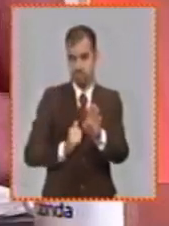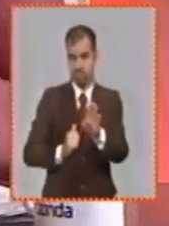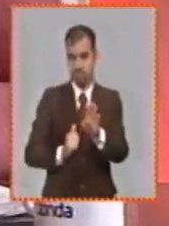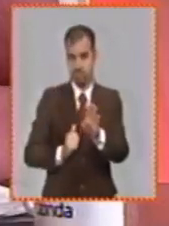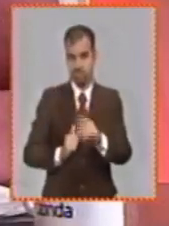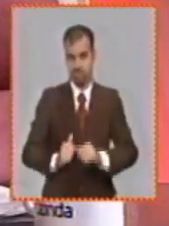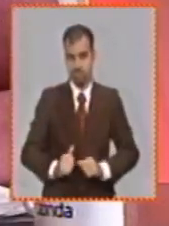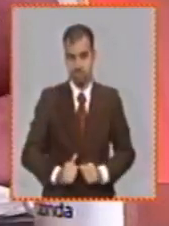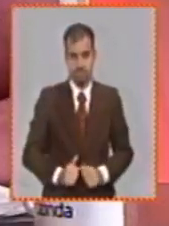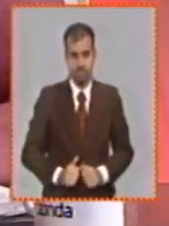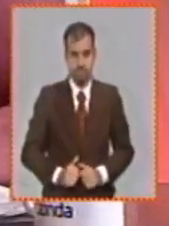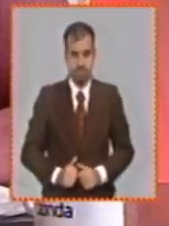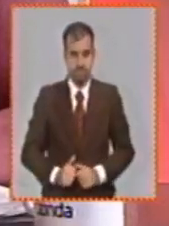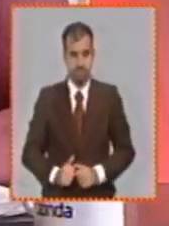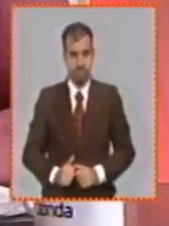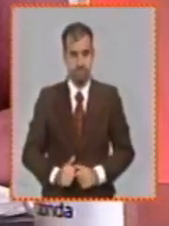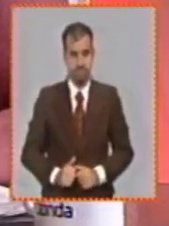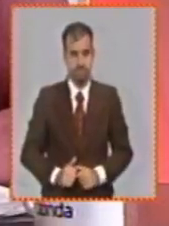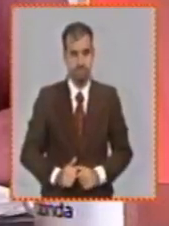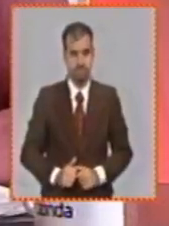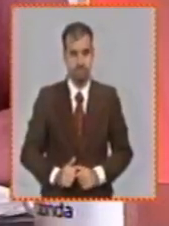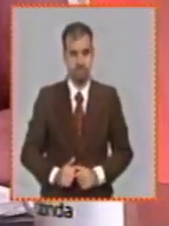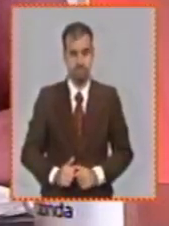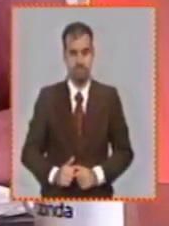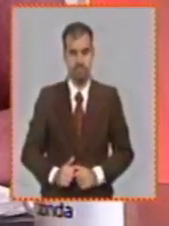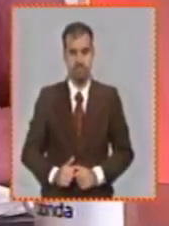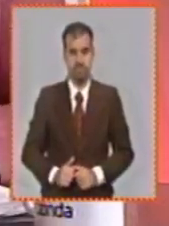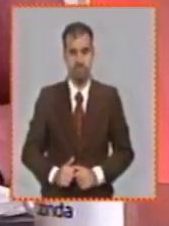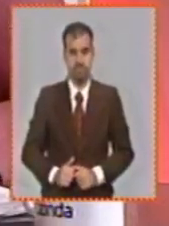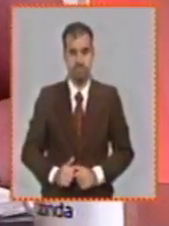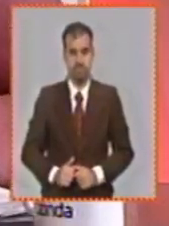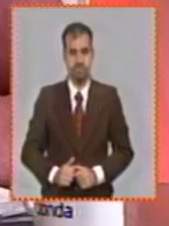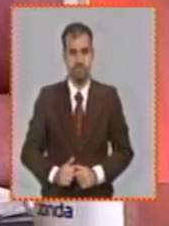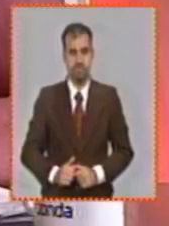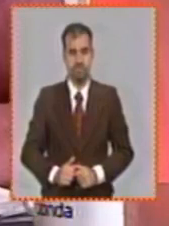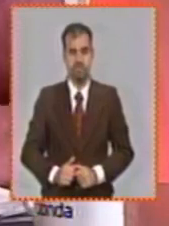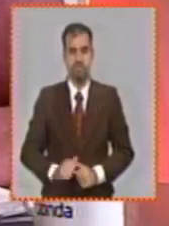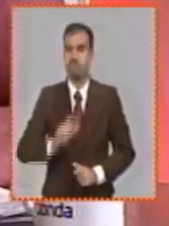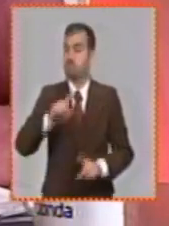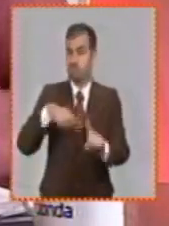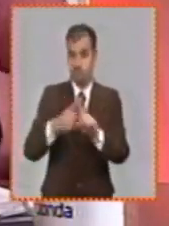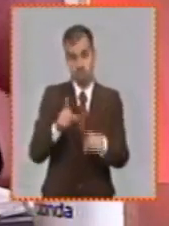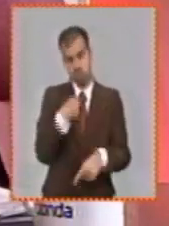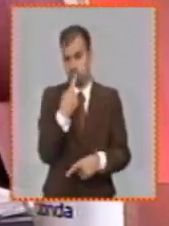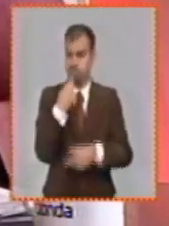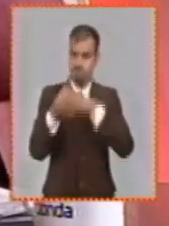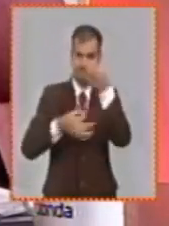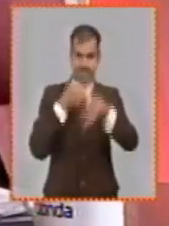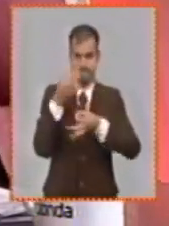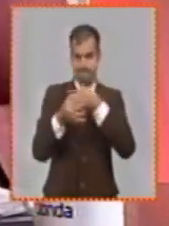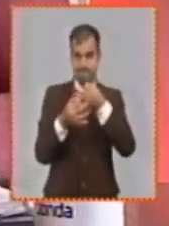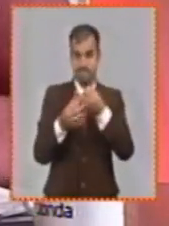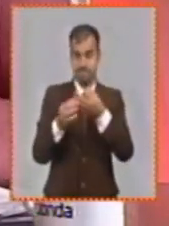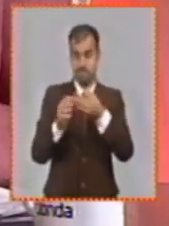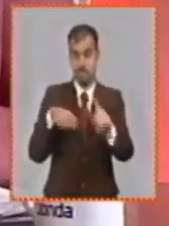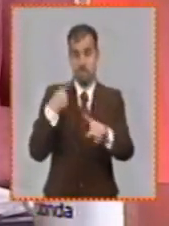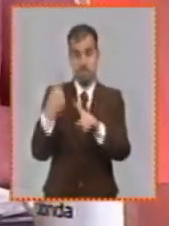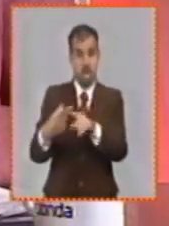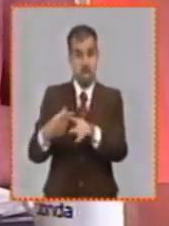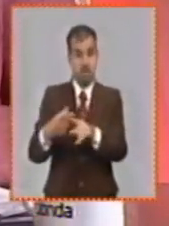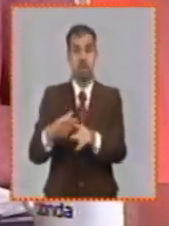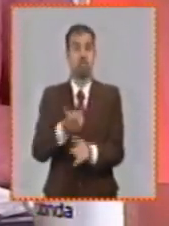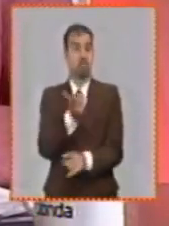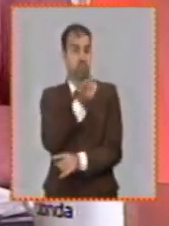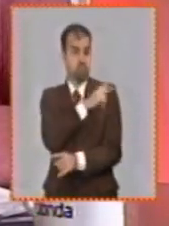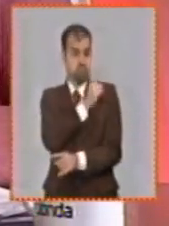fuera del hogar pero también estamos planteando que unido a esto entonces las administraciones